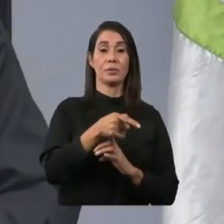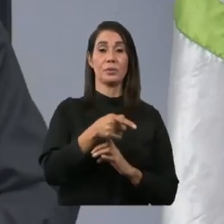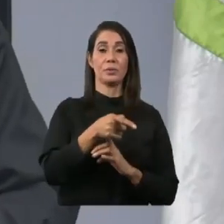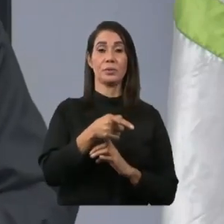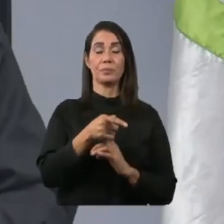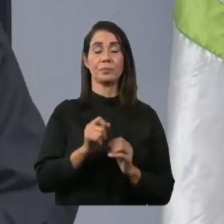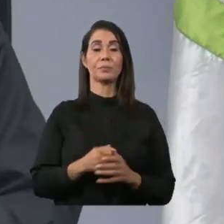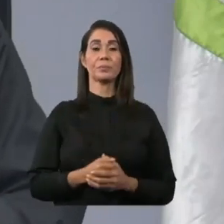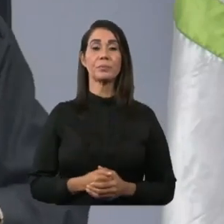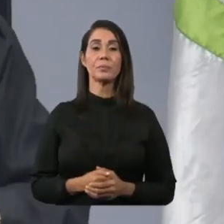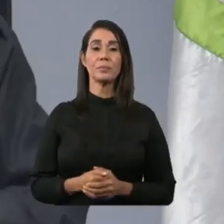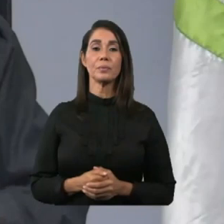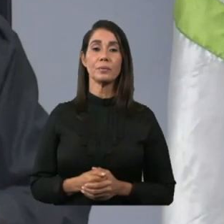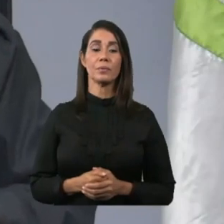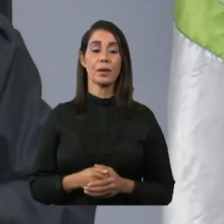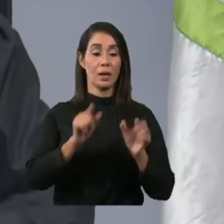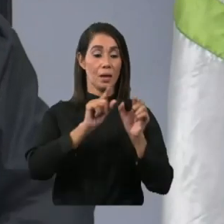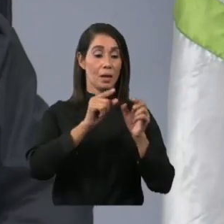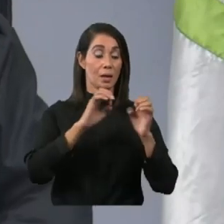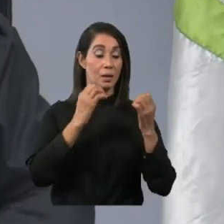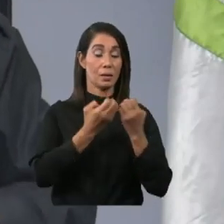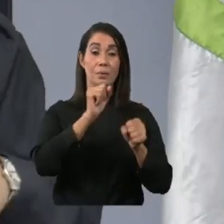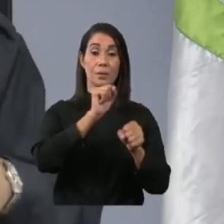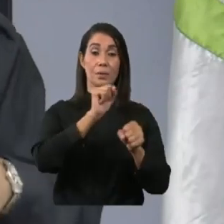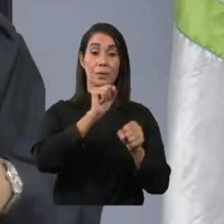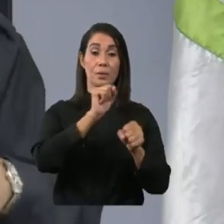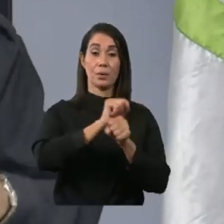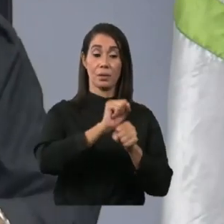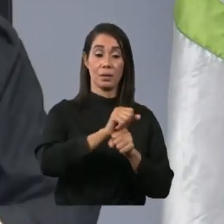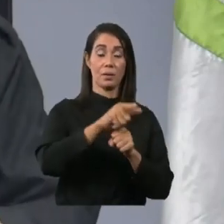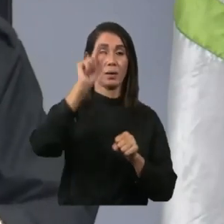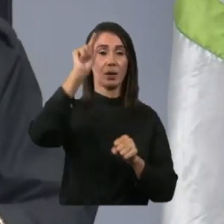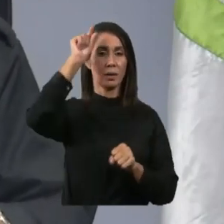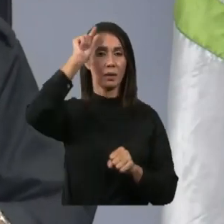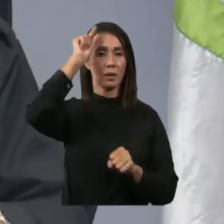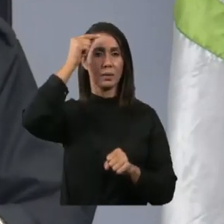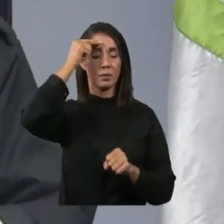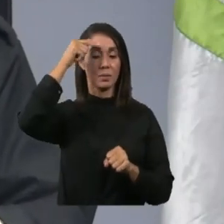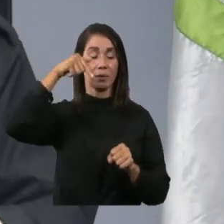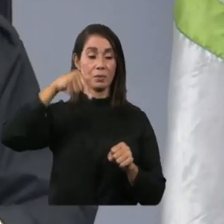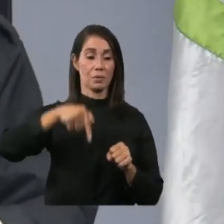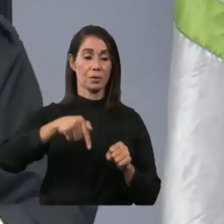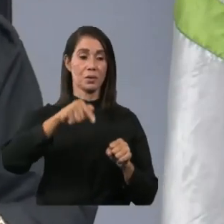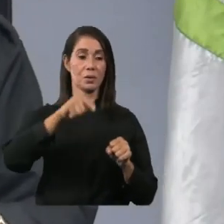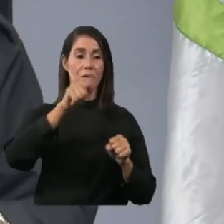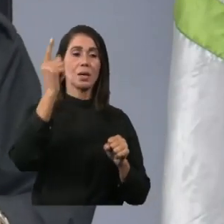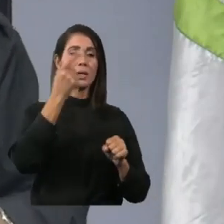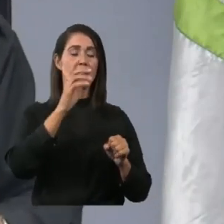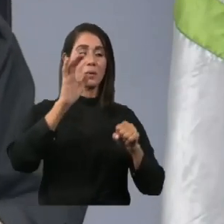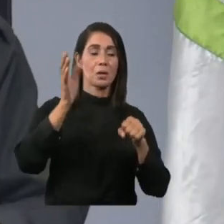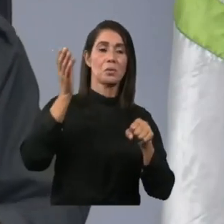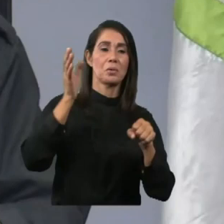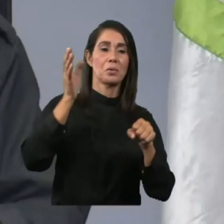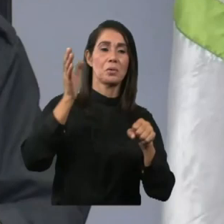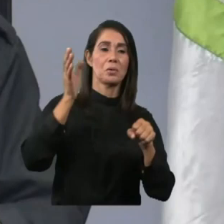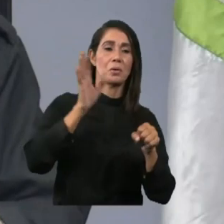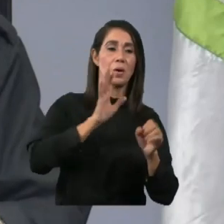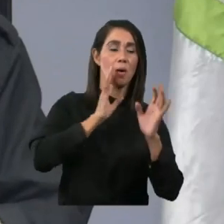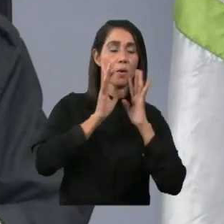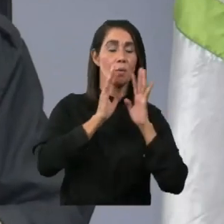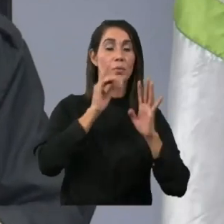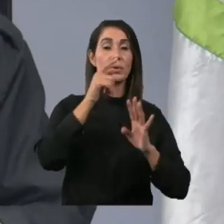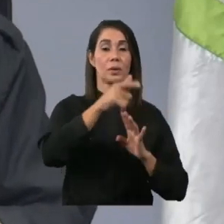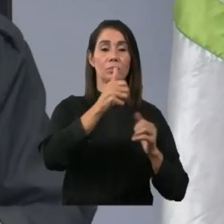trabajan el COVID-19 del gobierno por igual, igualmente con las Fuerzas